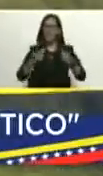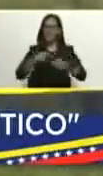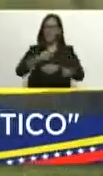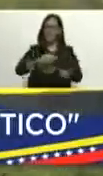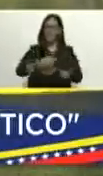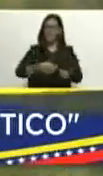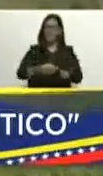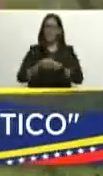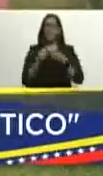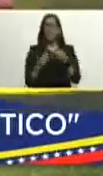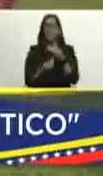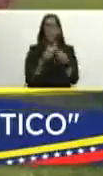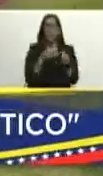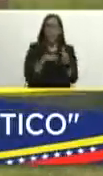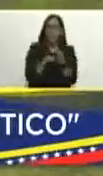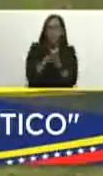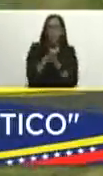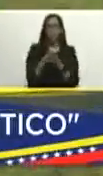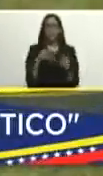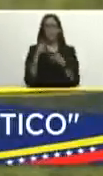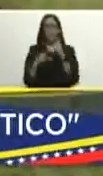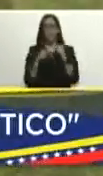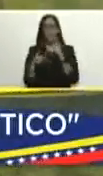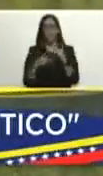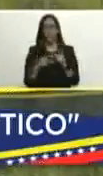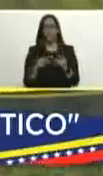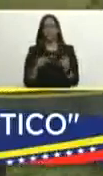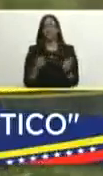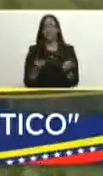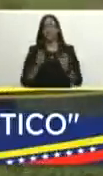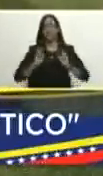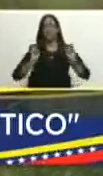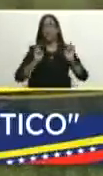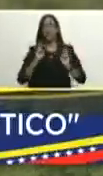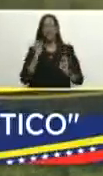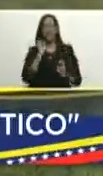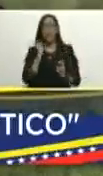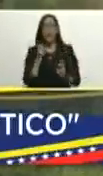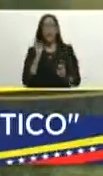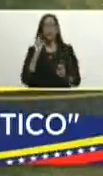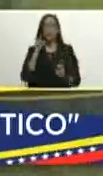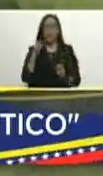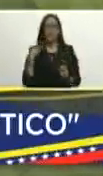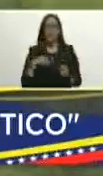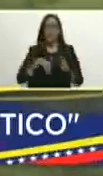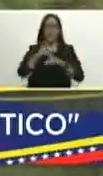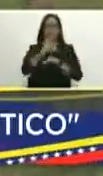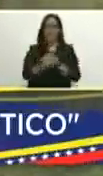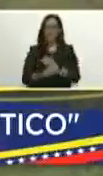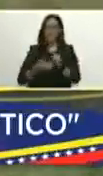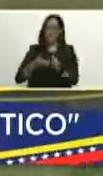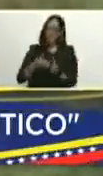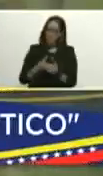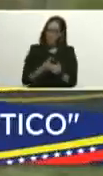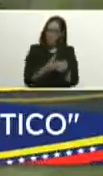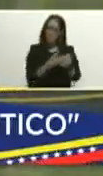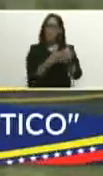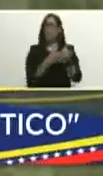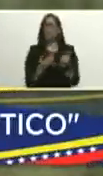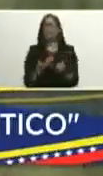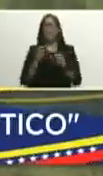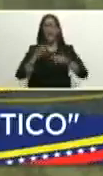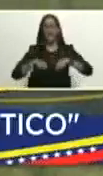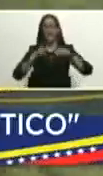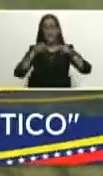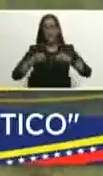cartera única productiva y en el caso del Guarico bueno usted tiene en sus manos lo del plan de vialidad tanto la vialidad agrícola